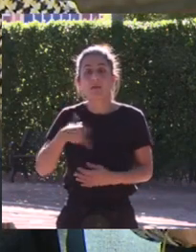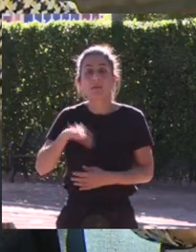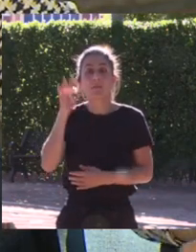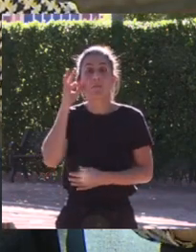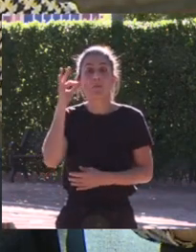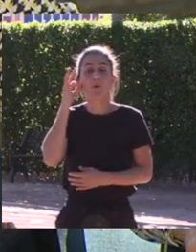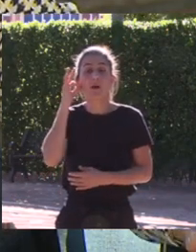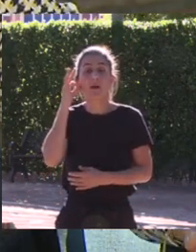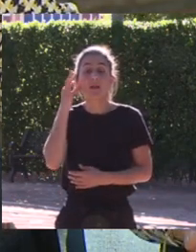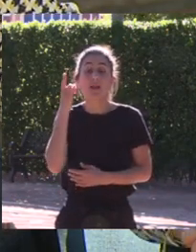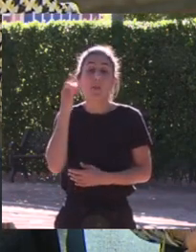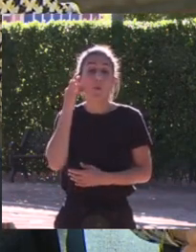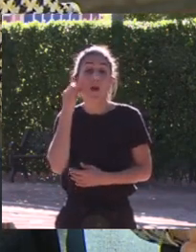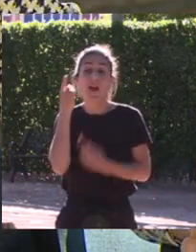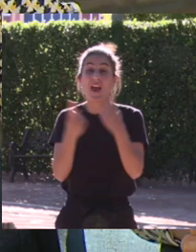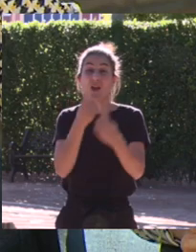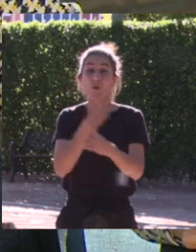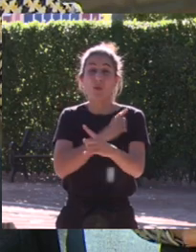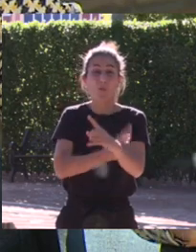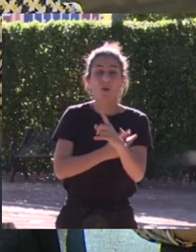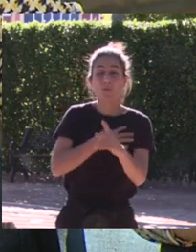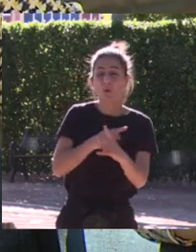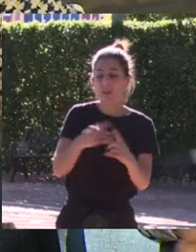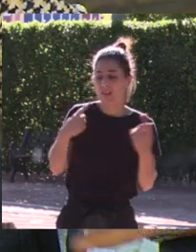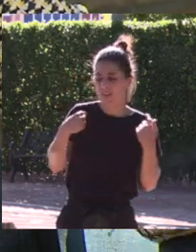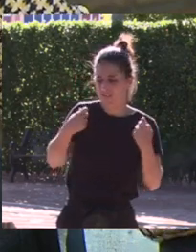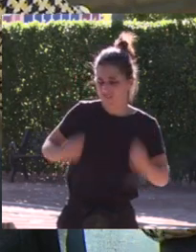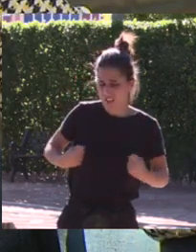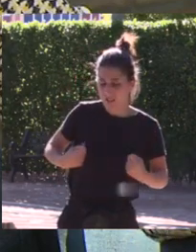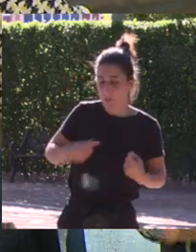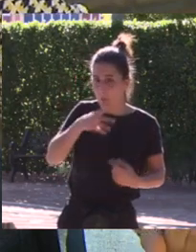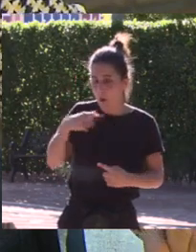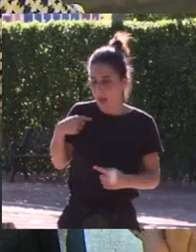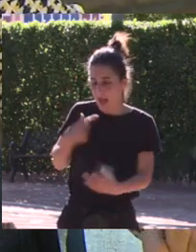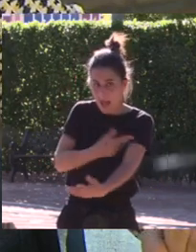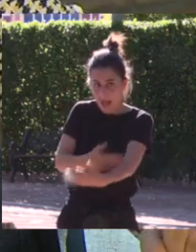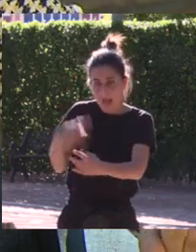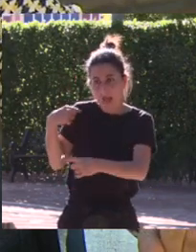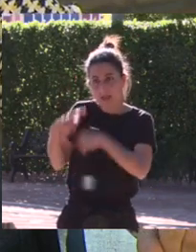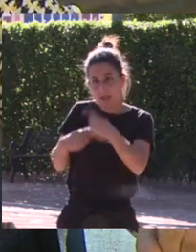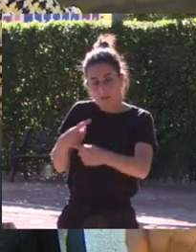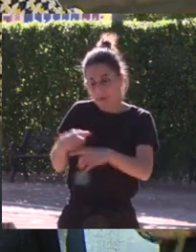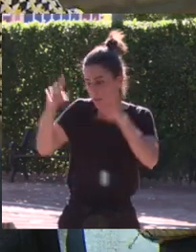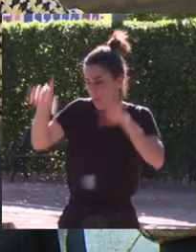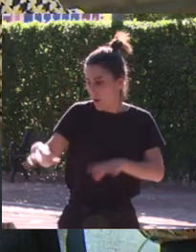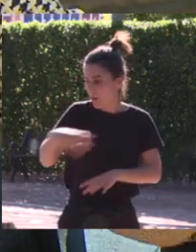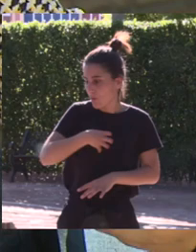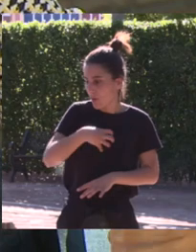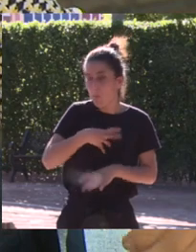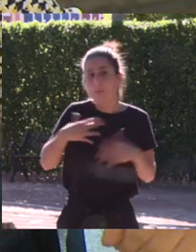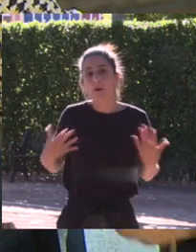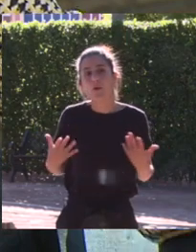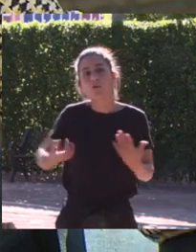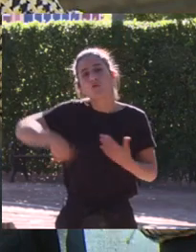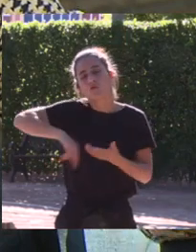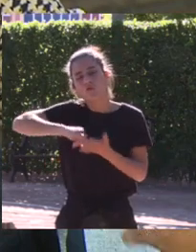pues en algunos deportes no serán tan físicas como los hombres porque genéticamente no lo podemos ser pero realmente luego desarrollan